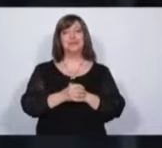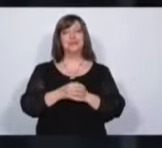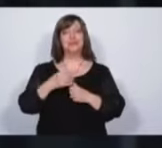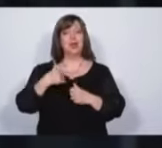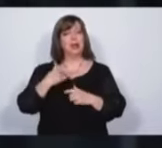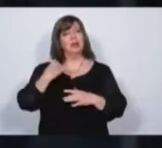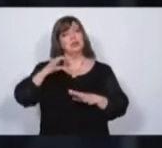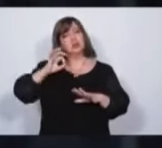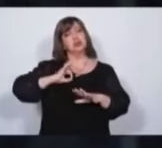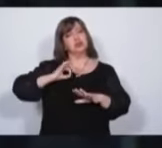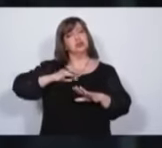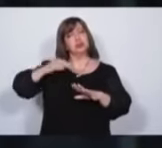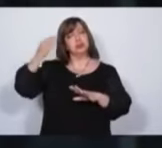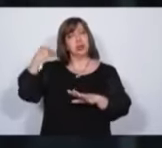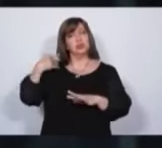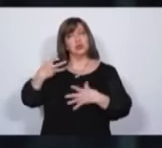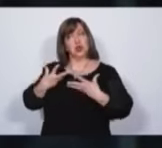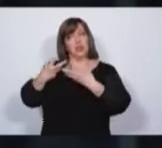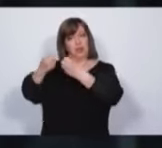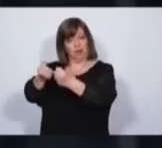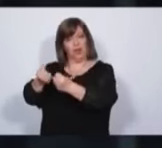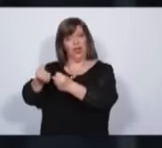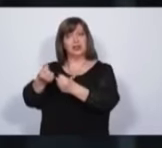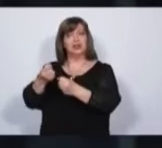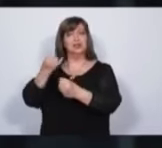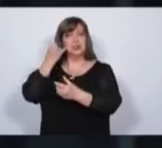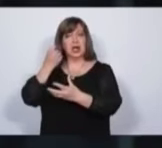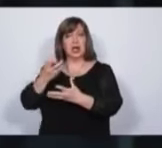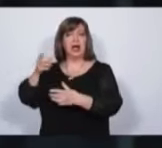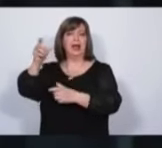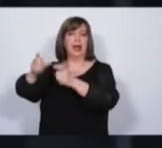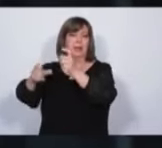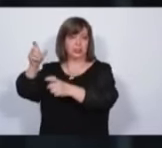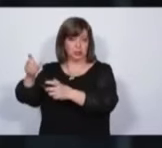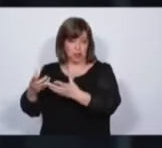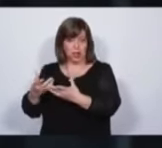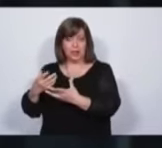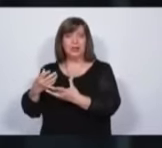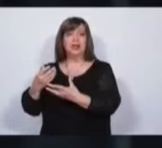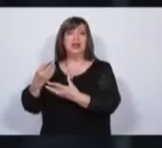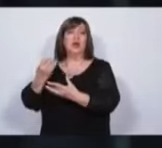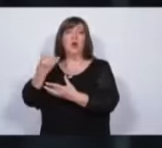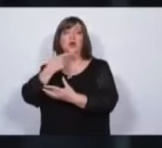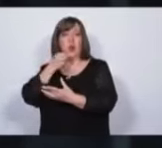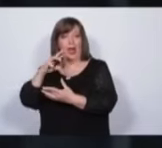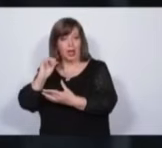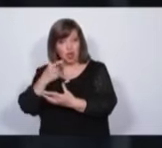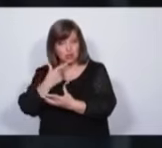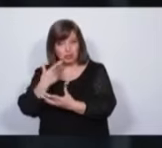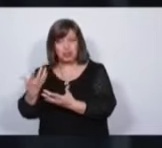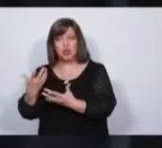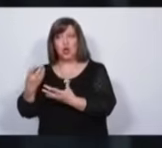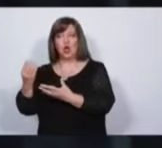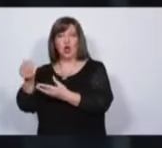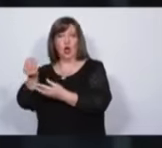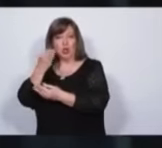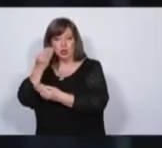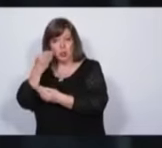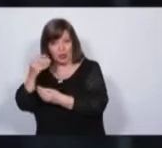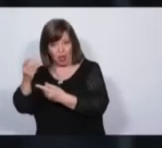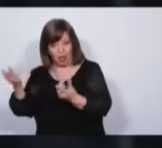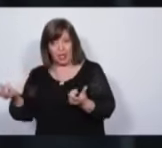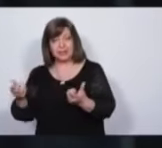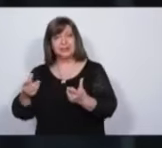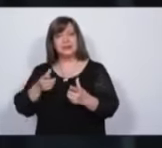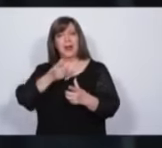Hace años que vengo defendiendo a los usuarios y consumidores y lo que he encontrado siempre que han convertido a todos los servicios públicos